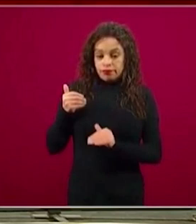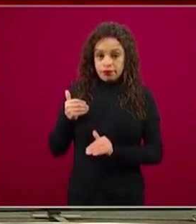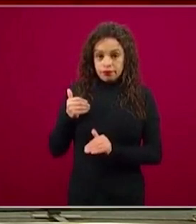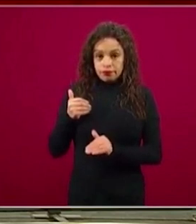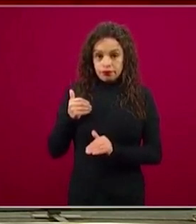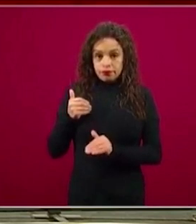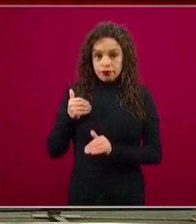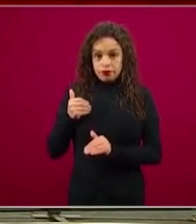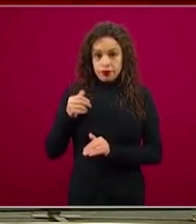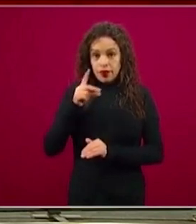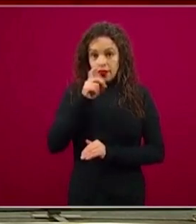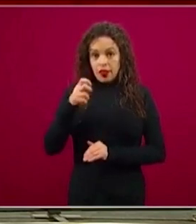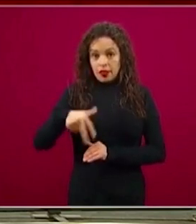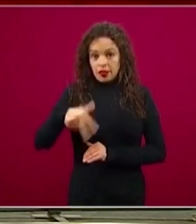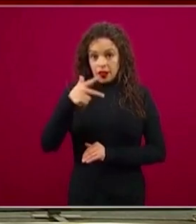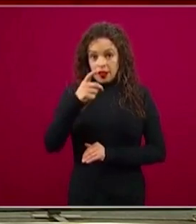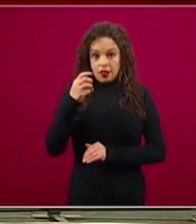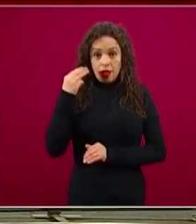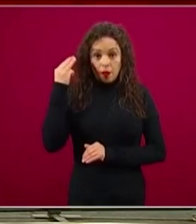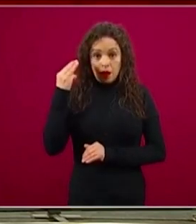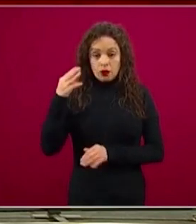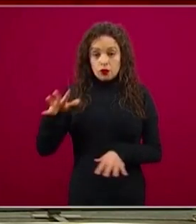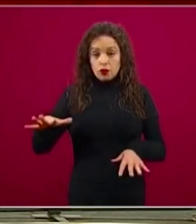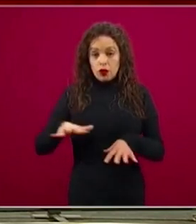cambiado a 12 casos,